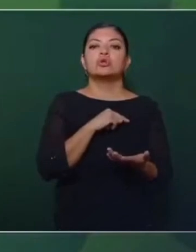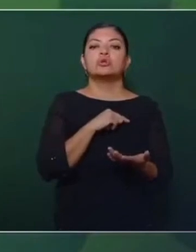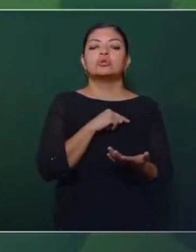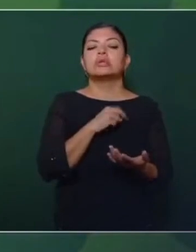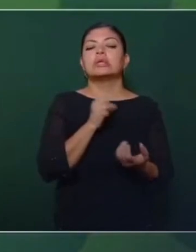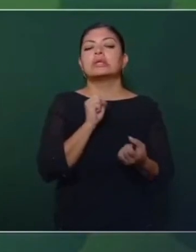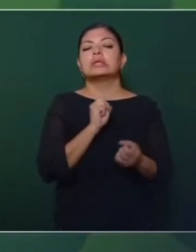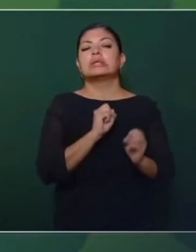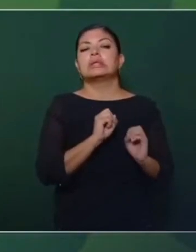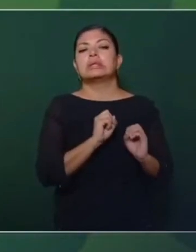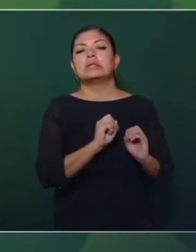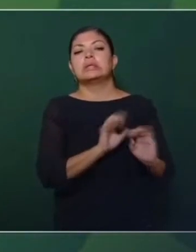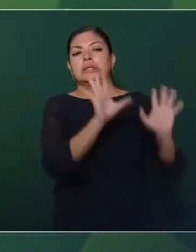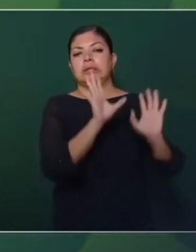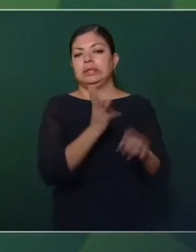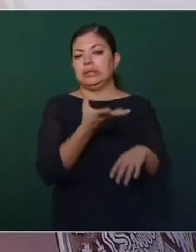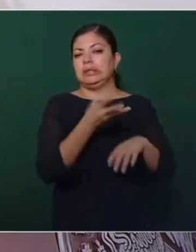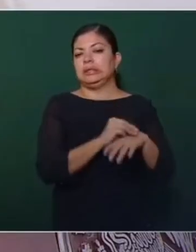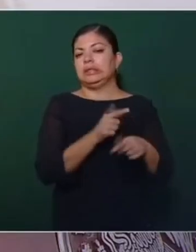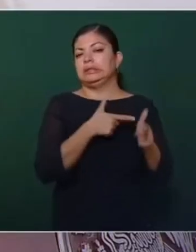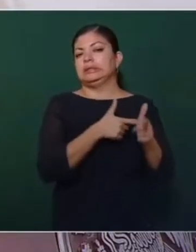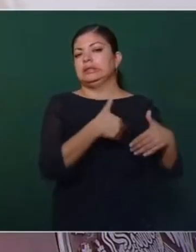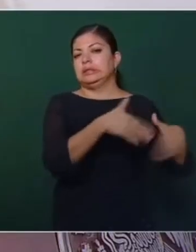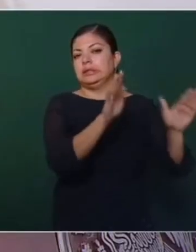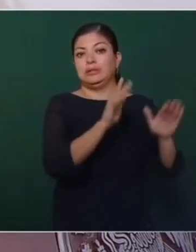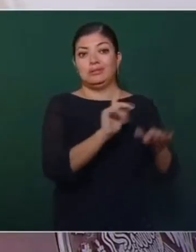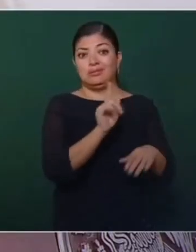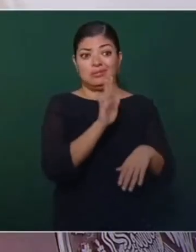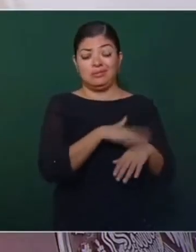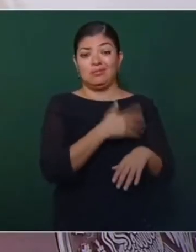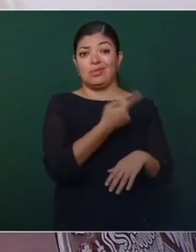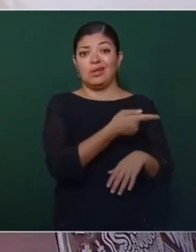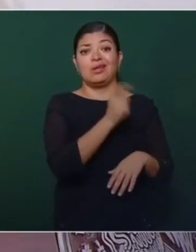asunto de principios, tiene que ver con nuestra soberanía.